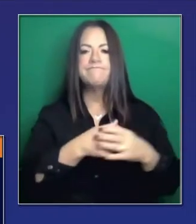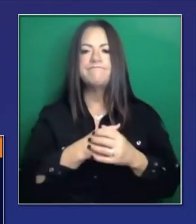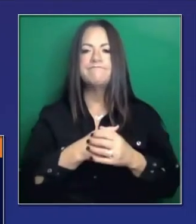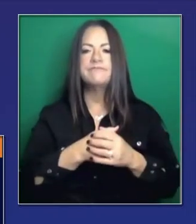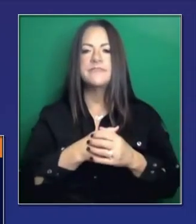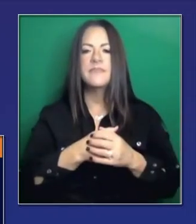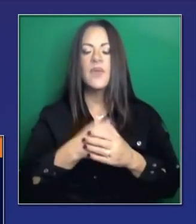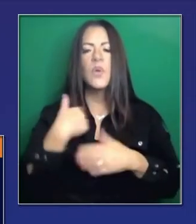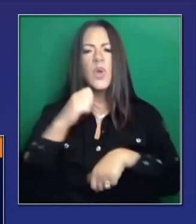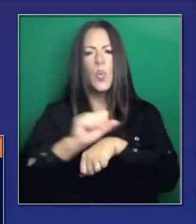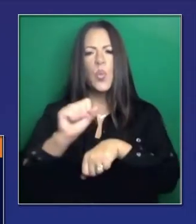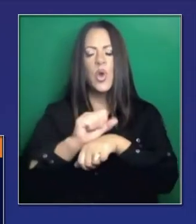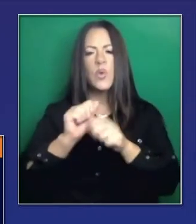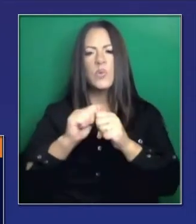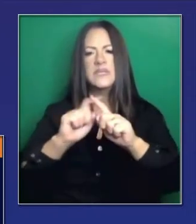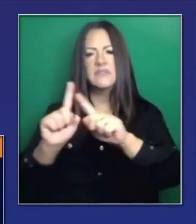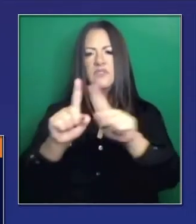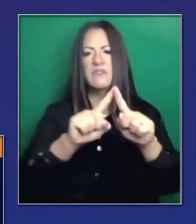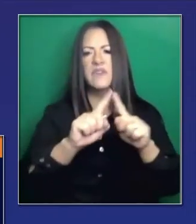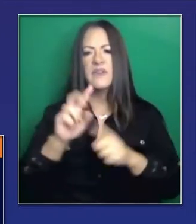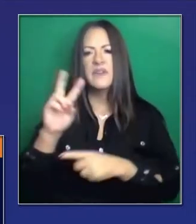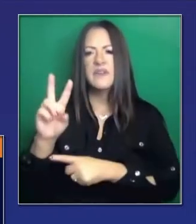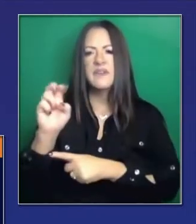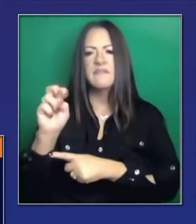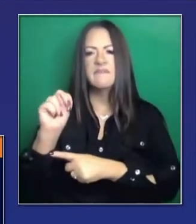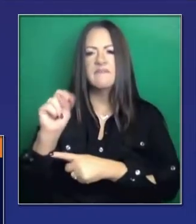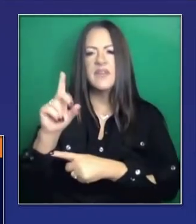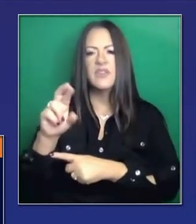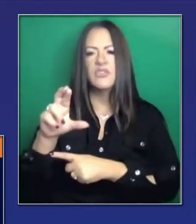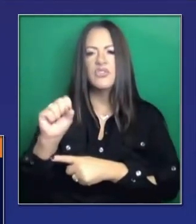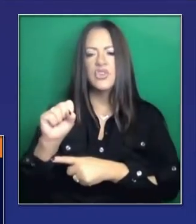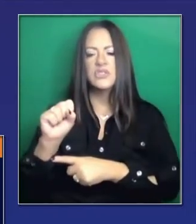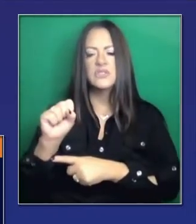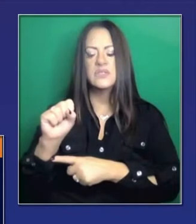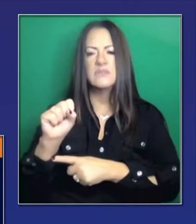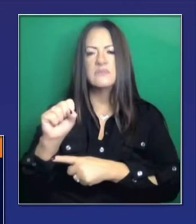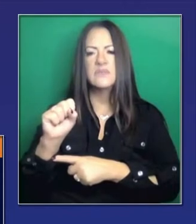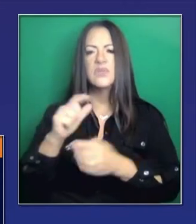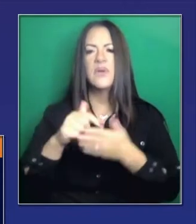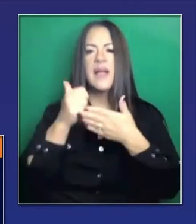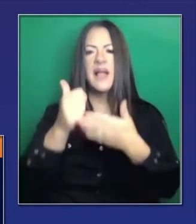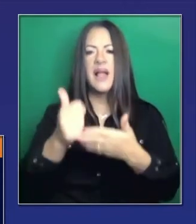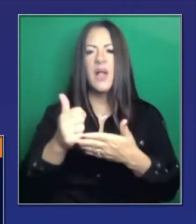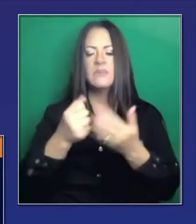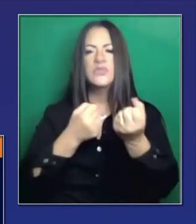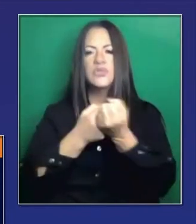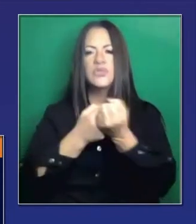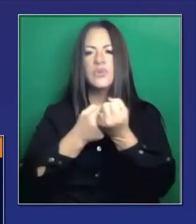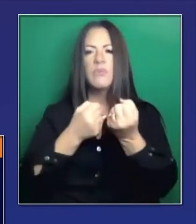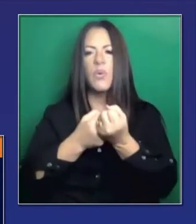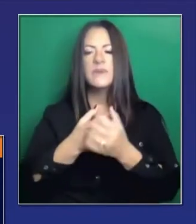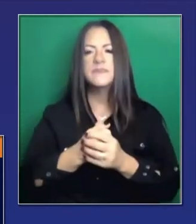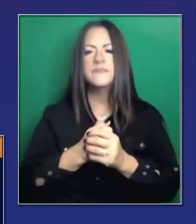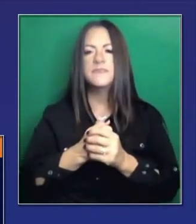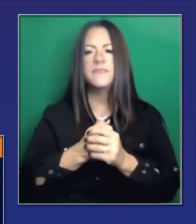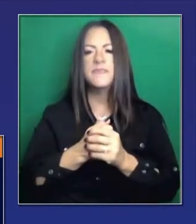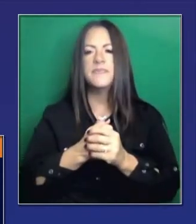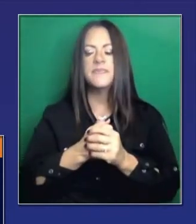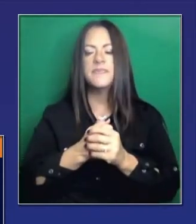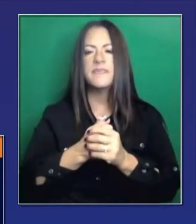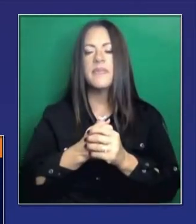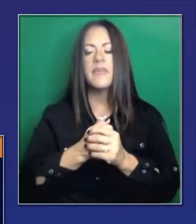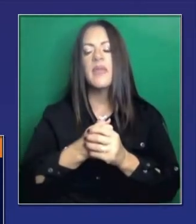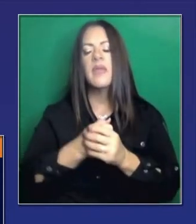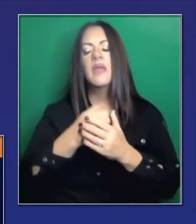esto. Así que estamos trabajando con vendedores, suministradores. Para crear una infraestructura de apoyo. Ayudar con esta